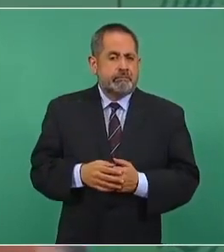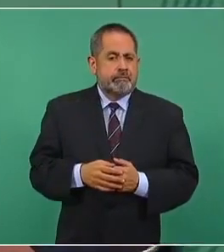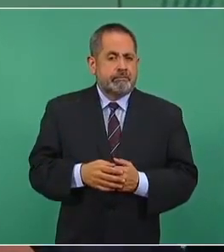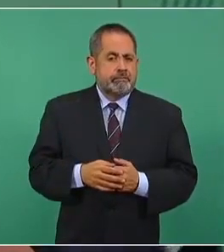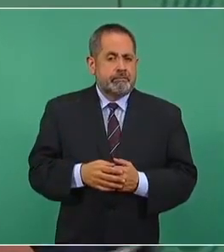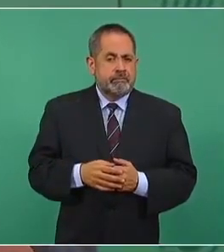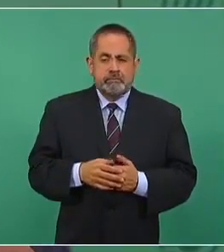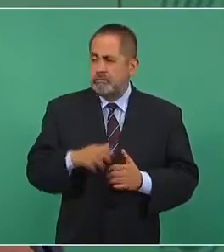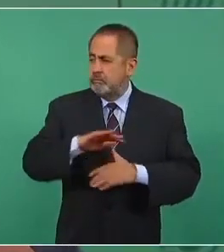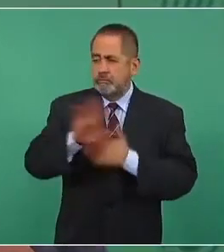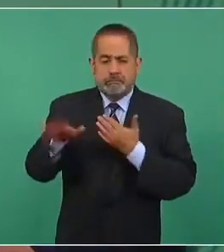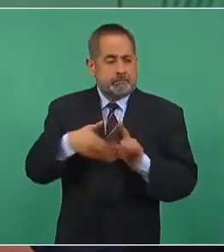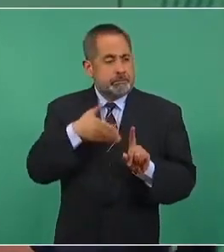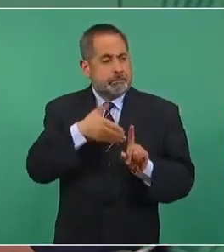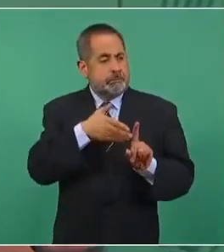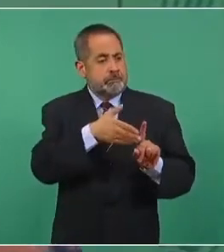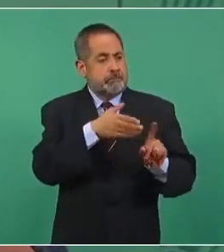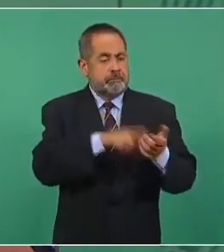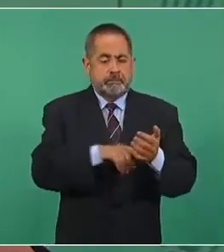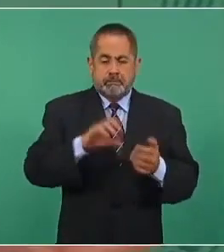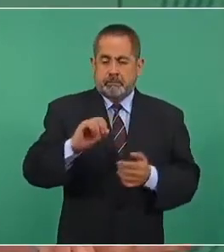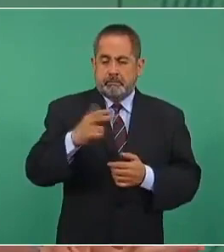Todo, lo mismo,